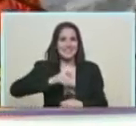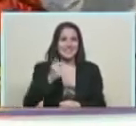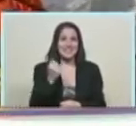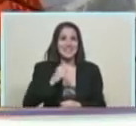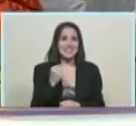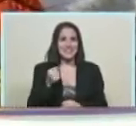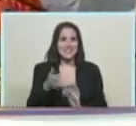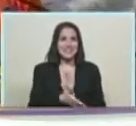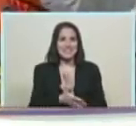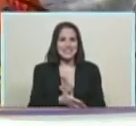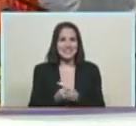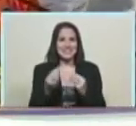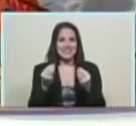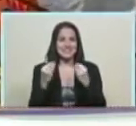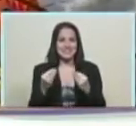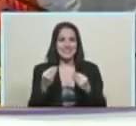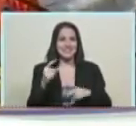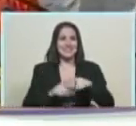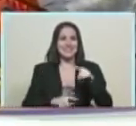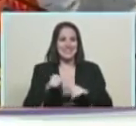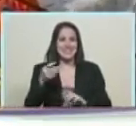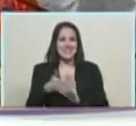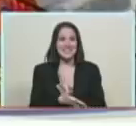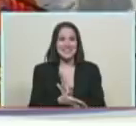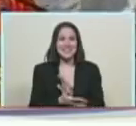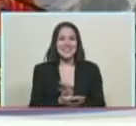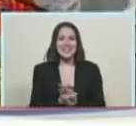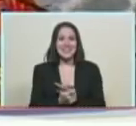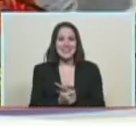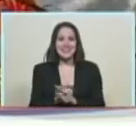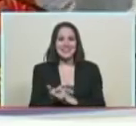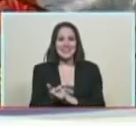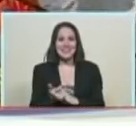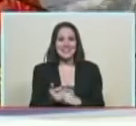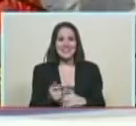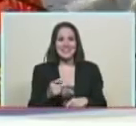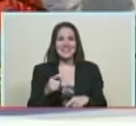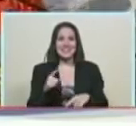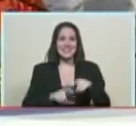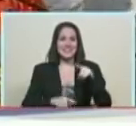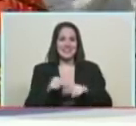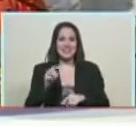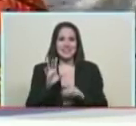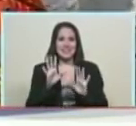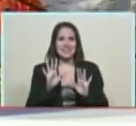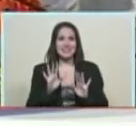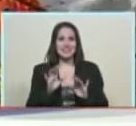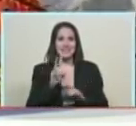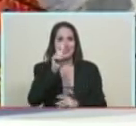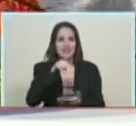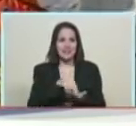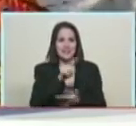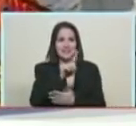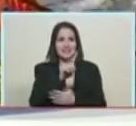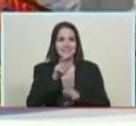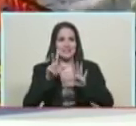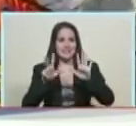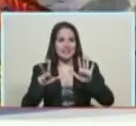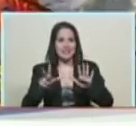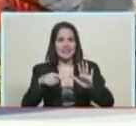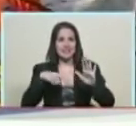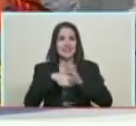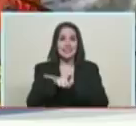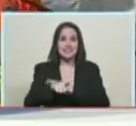policial militar para proteger a nuestro pueblo para unos carnavales 2018 llenos de felicidad